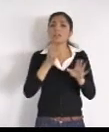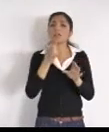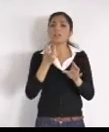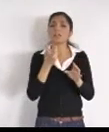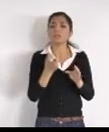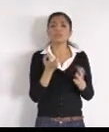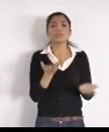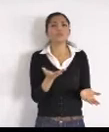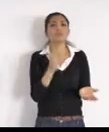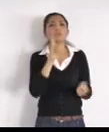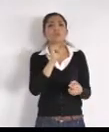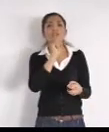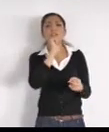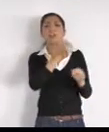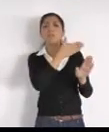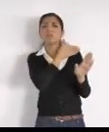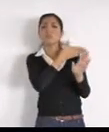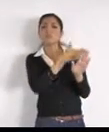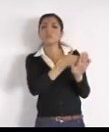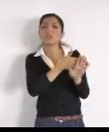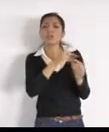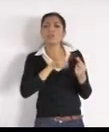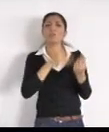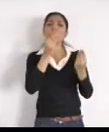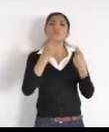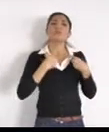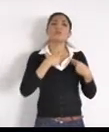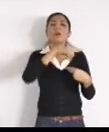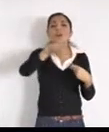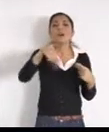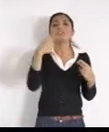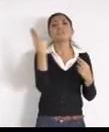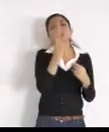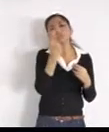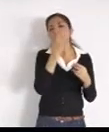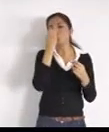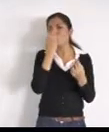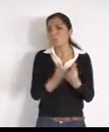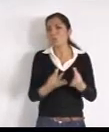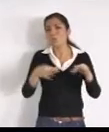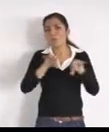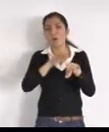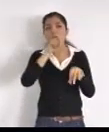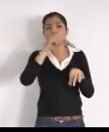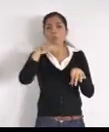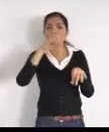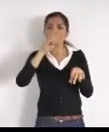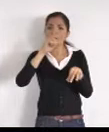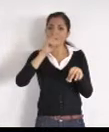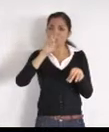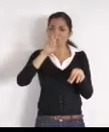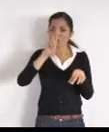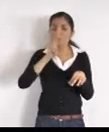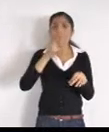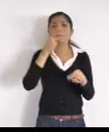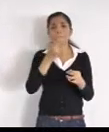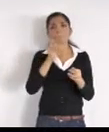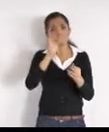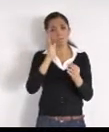una escuela aquí, queremos hechos, estamos en la agenda, de gestión con la SEP, todavía no nos ha dado respuesta, y,